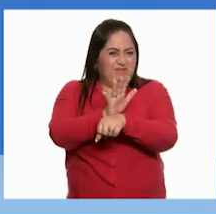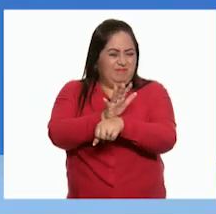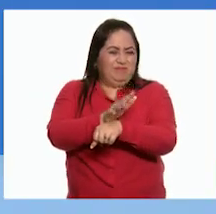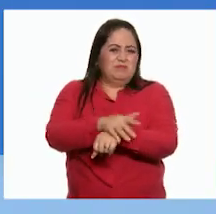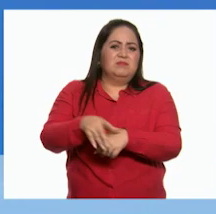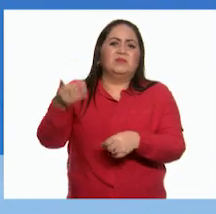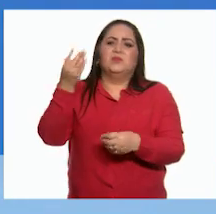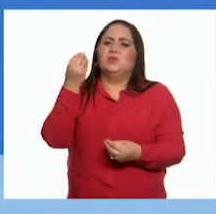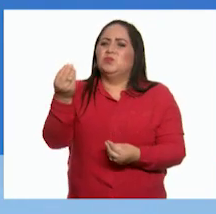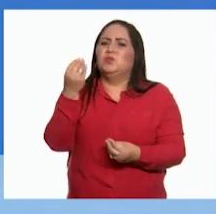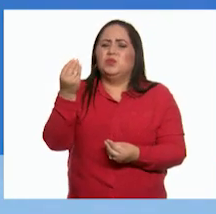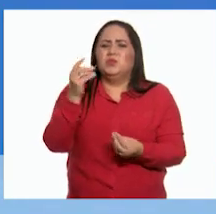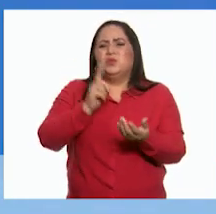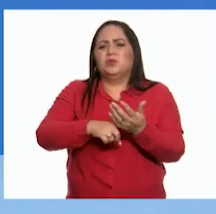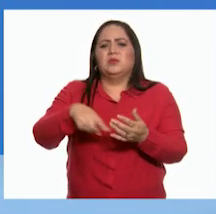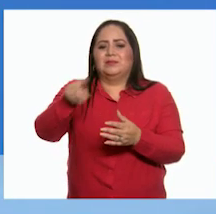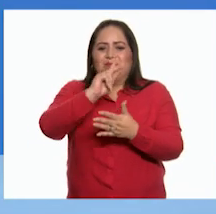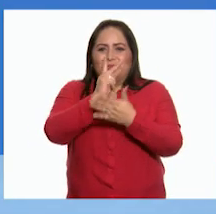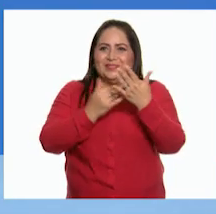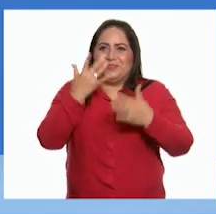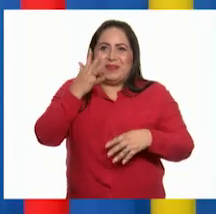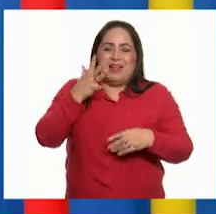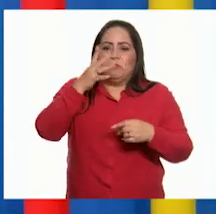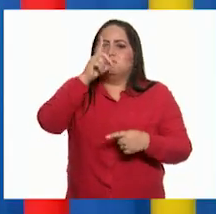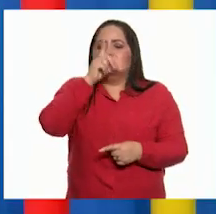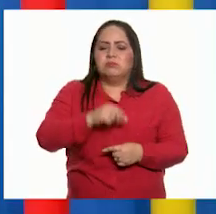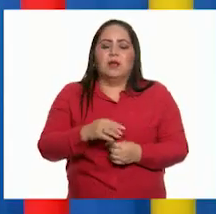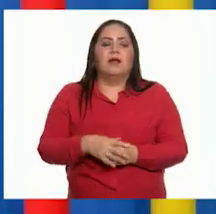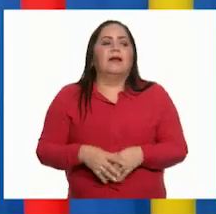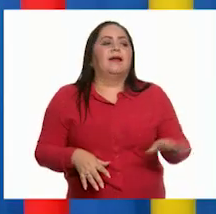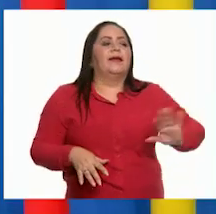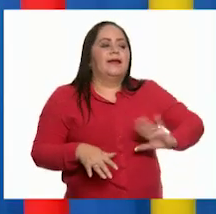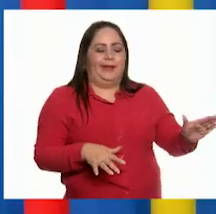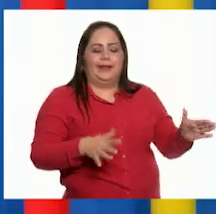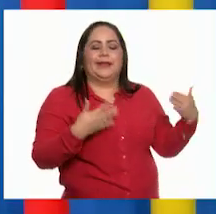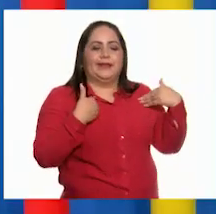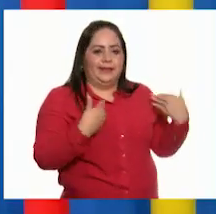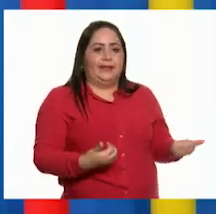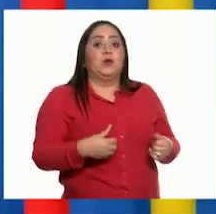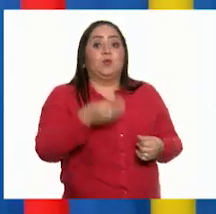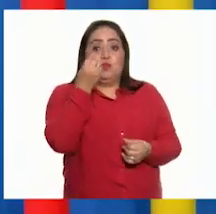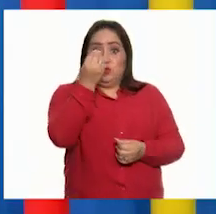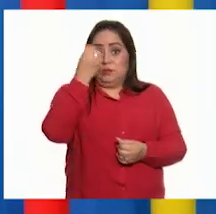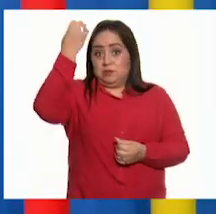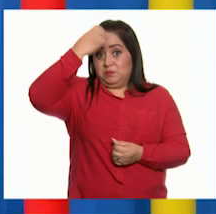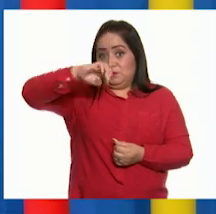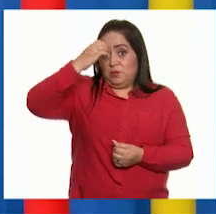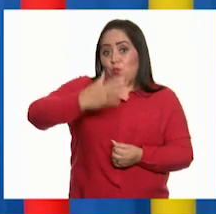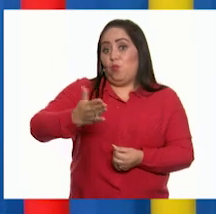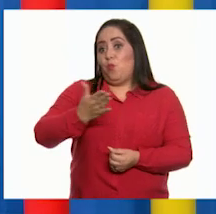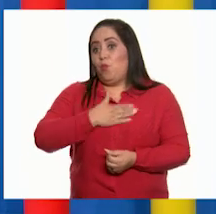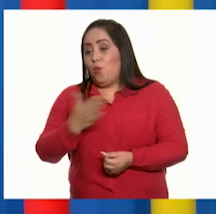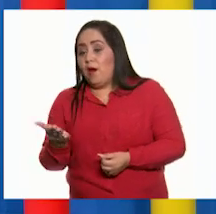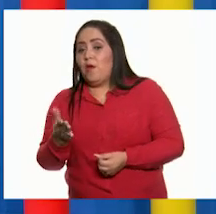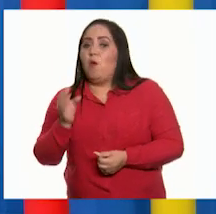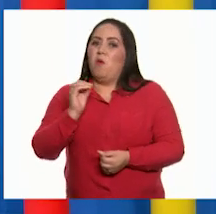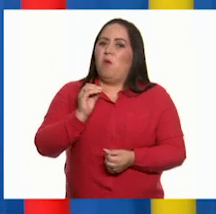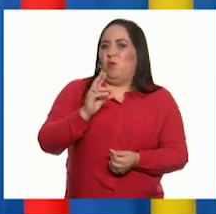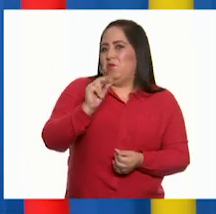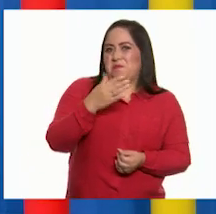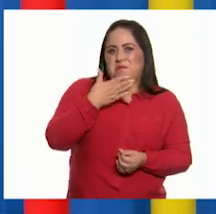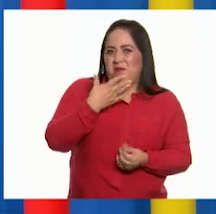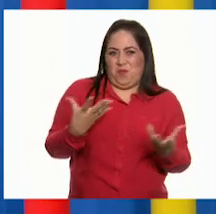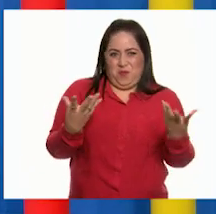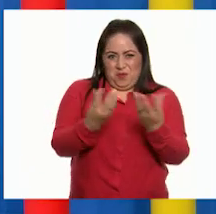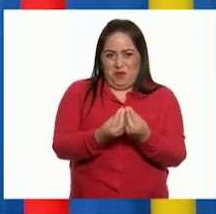detuvieron muchos de nuestros proyectos Ahora entiendo Muchas de las experiencias buenas y no tan buenas Que han